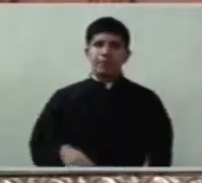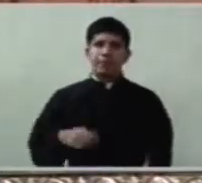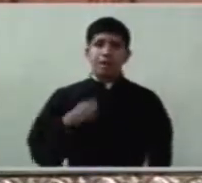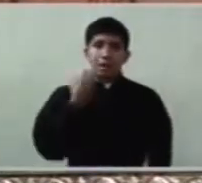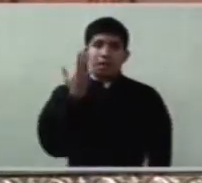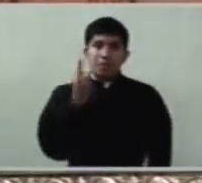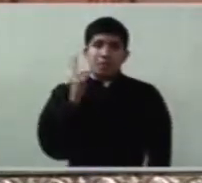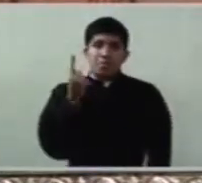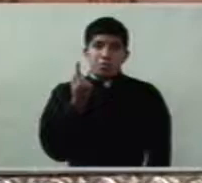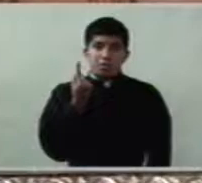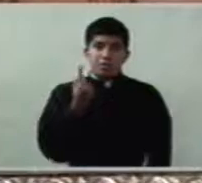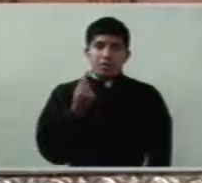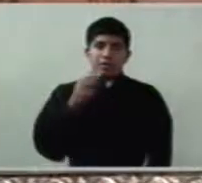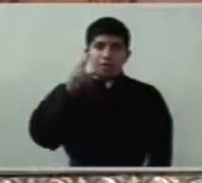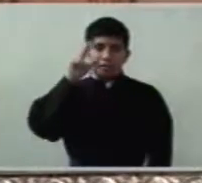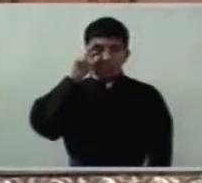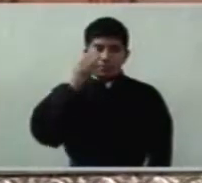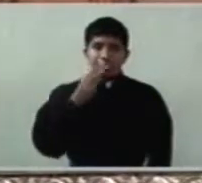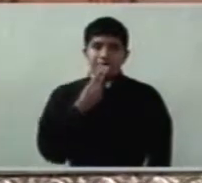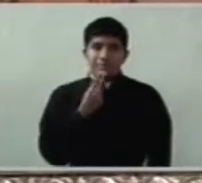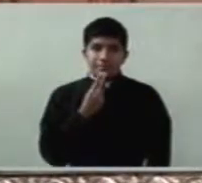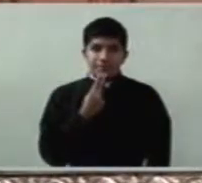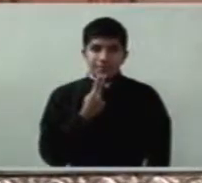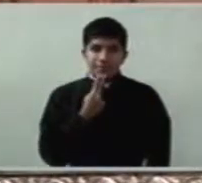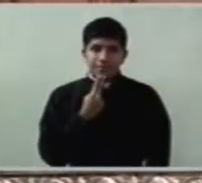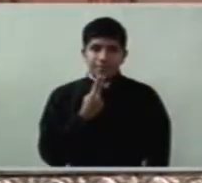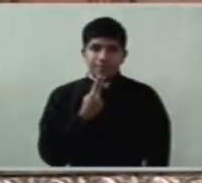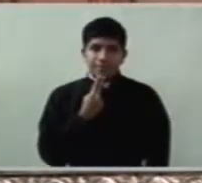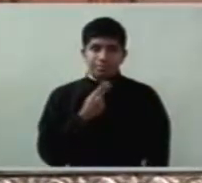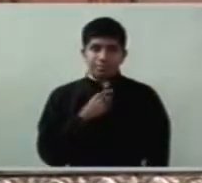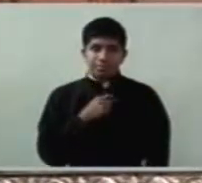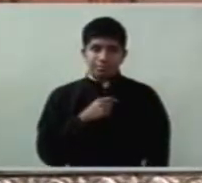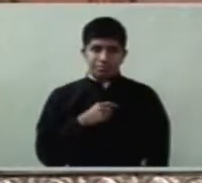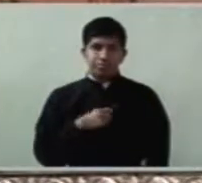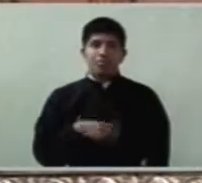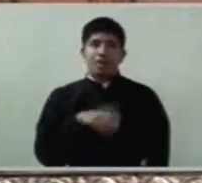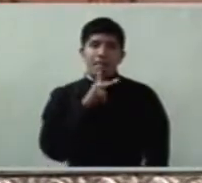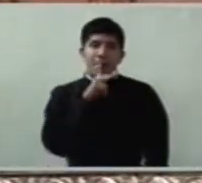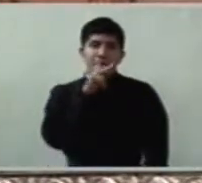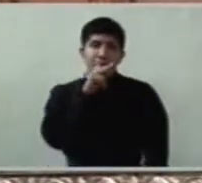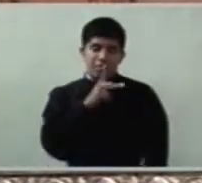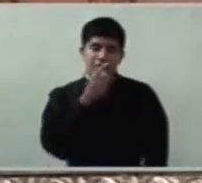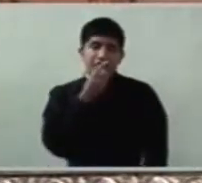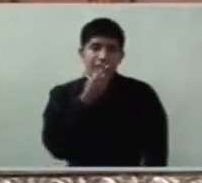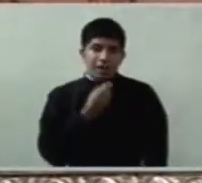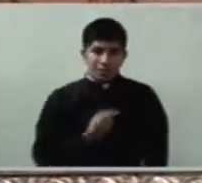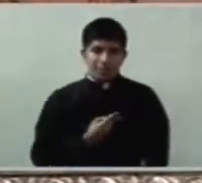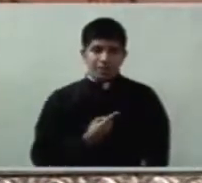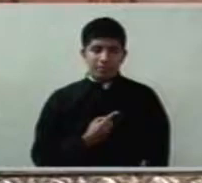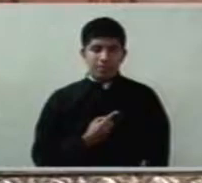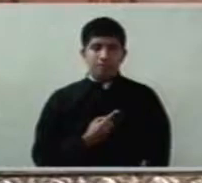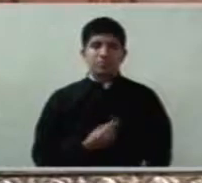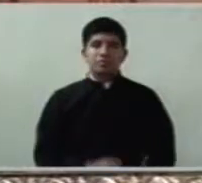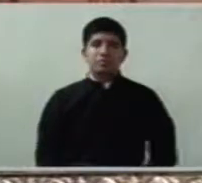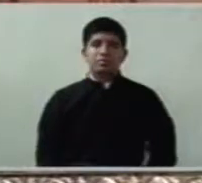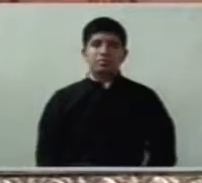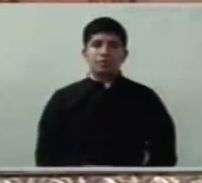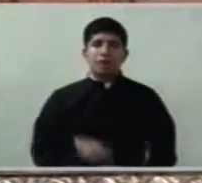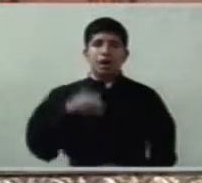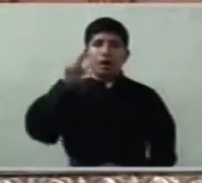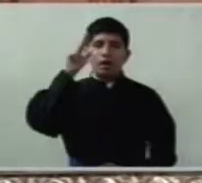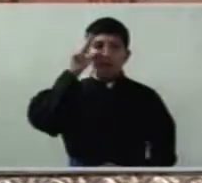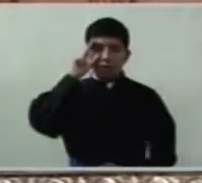uvas dulces el mismo profeta nos dijo las